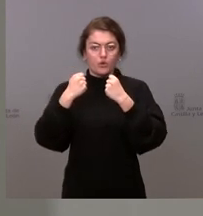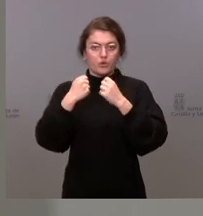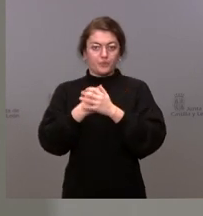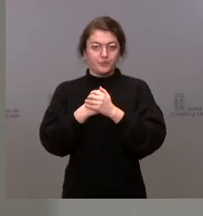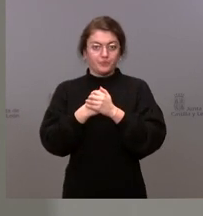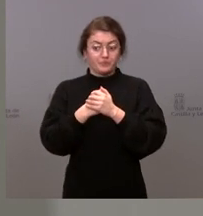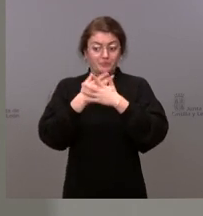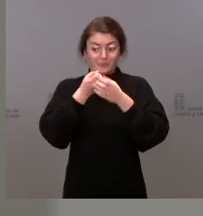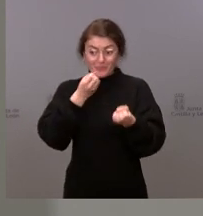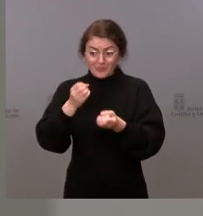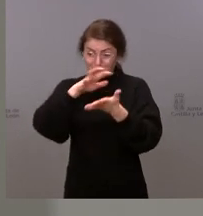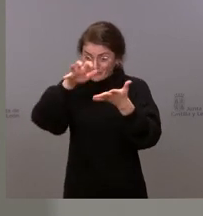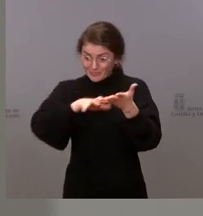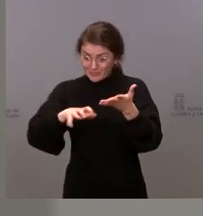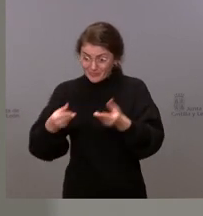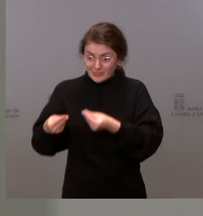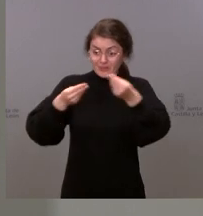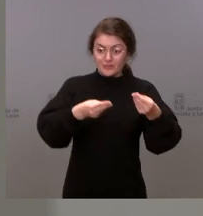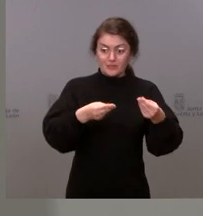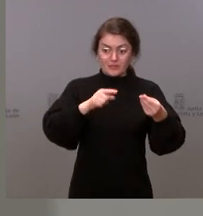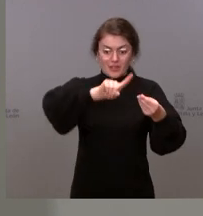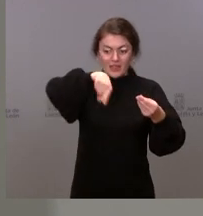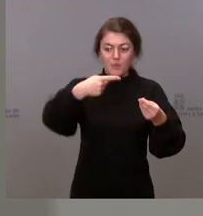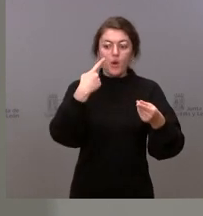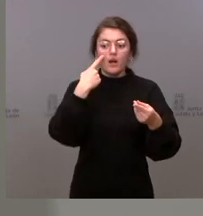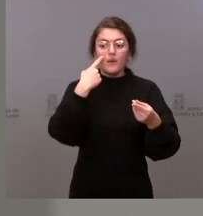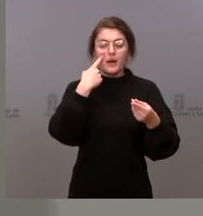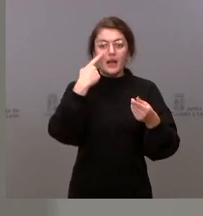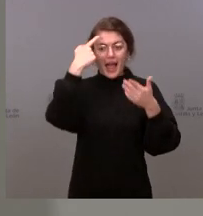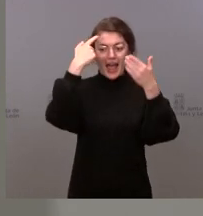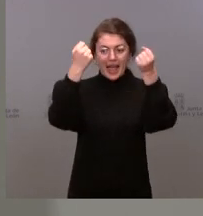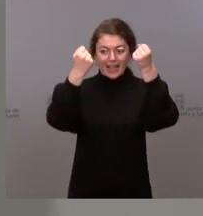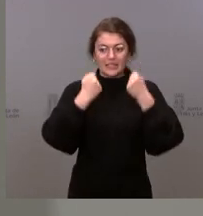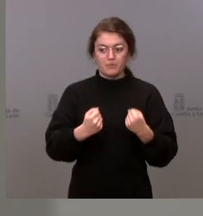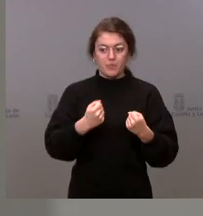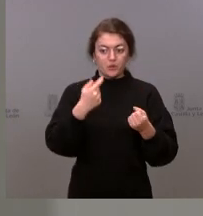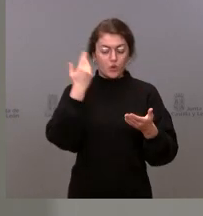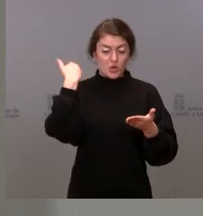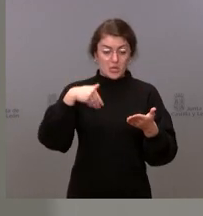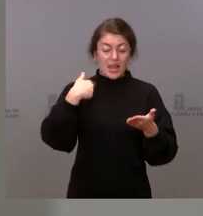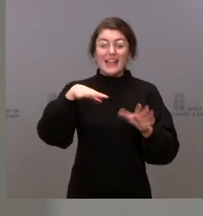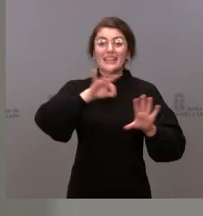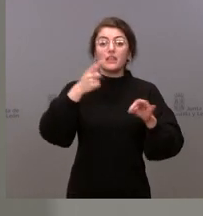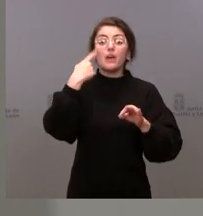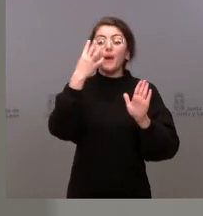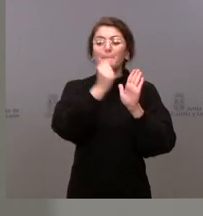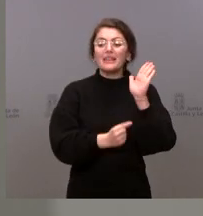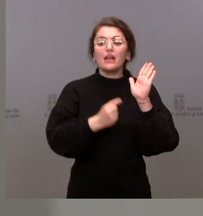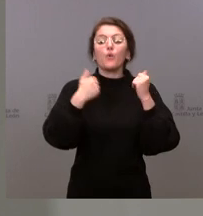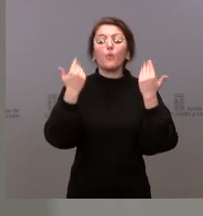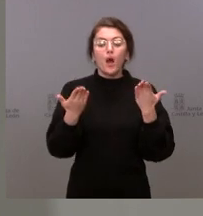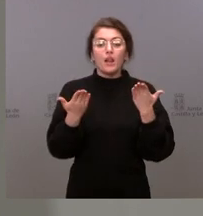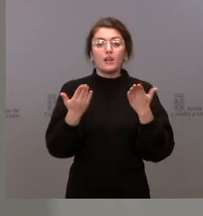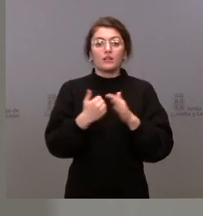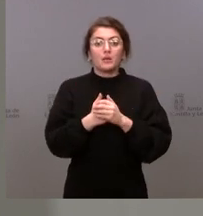Y con eso, y las opiniones de los expertos, se tomarán las medidas. Pero no se puede decir que hayamos